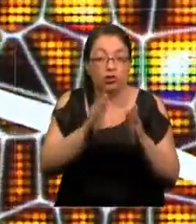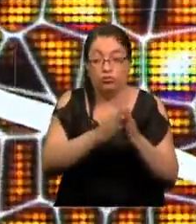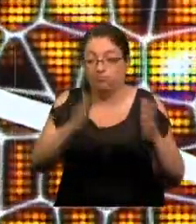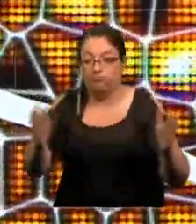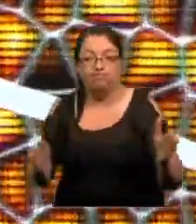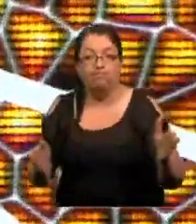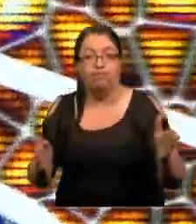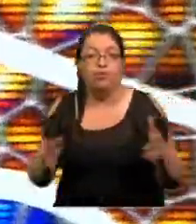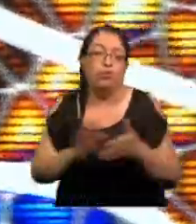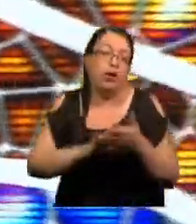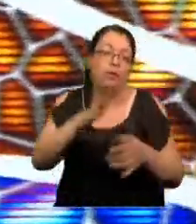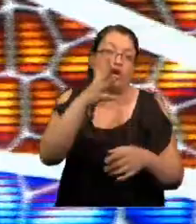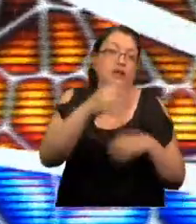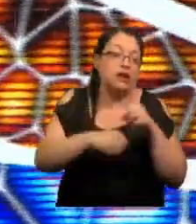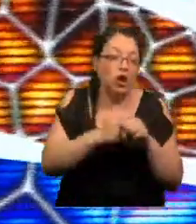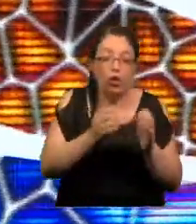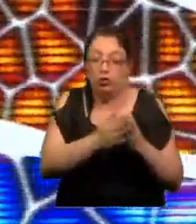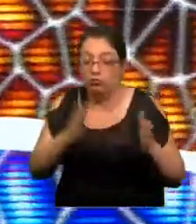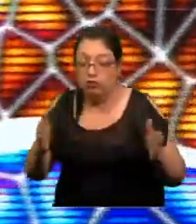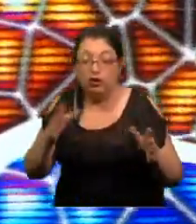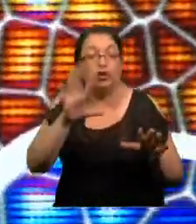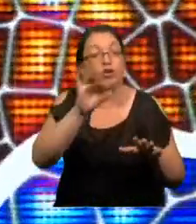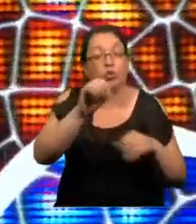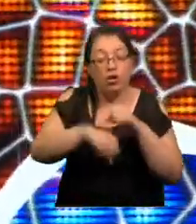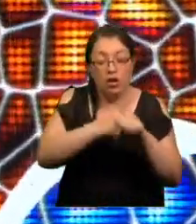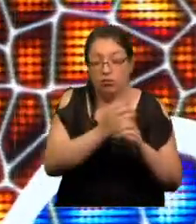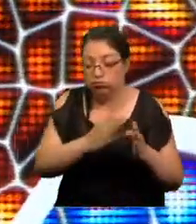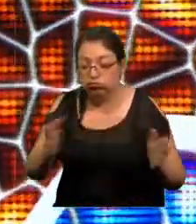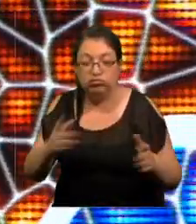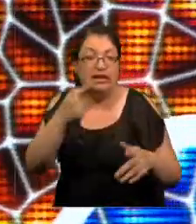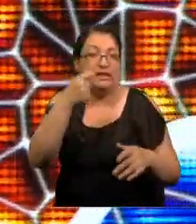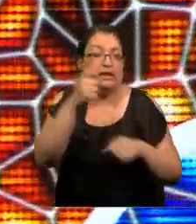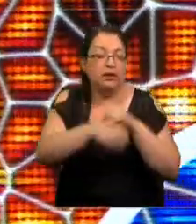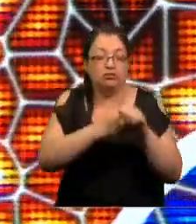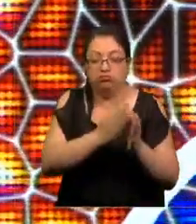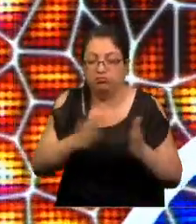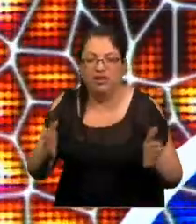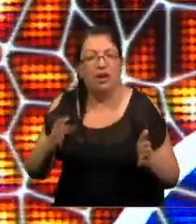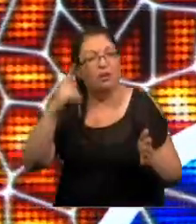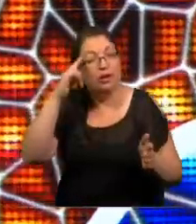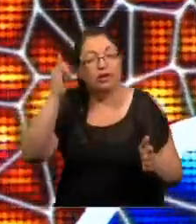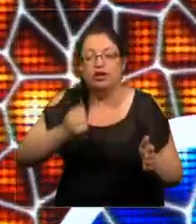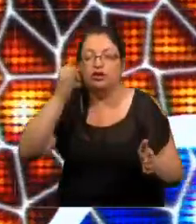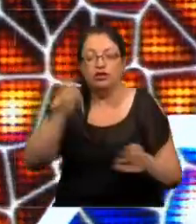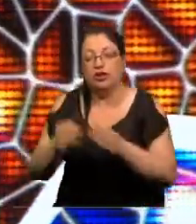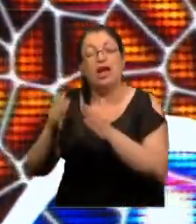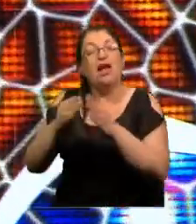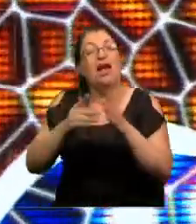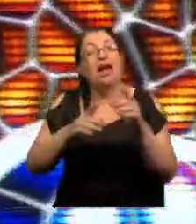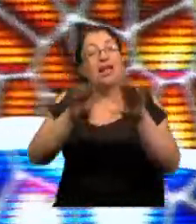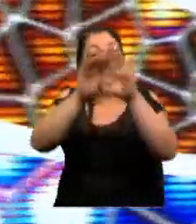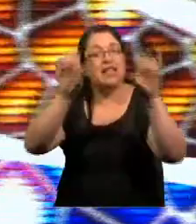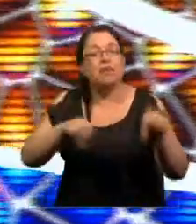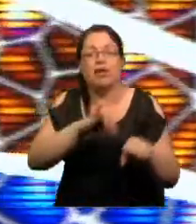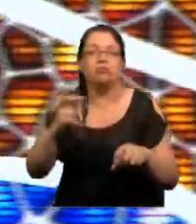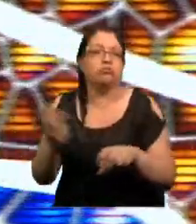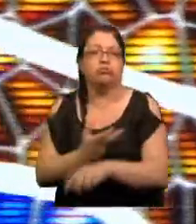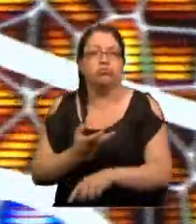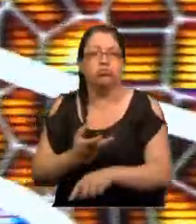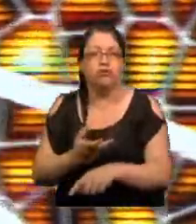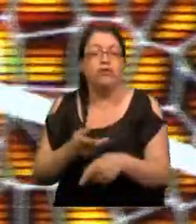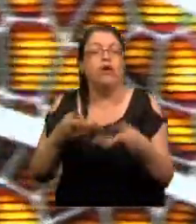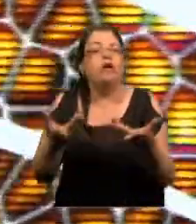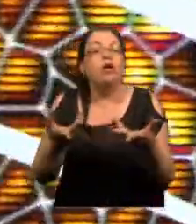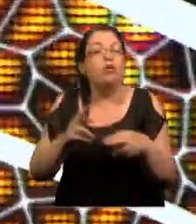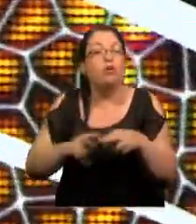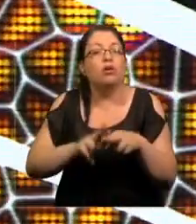5 años, 50 años, 100 años, pero eventualmente va a ocurrir. El sistema va a fallar. Y la pregunta es, ¿cómo